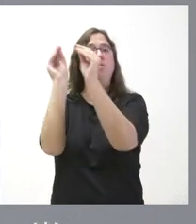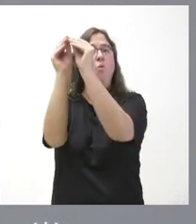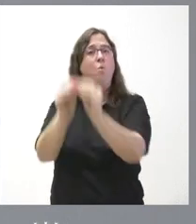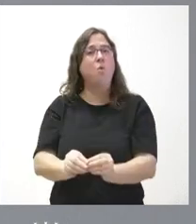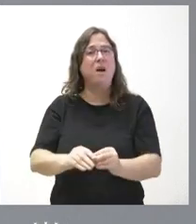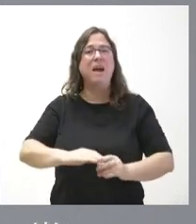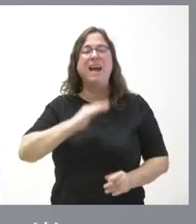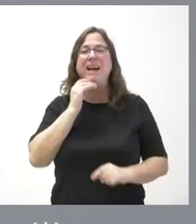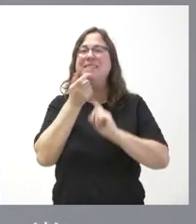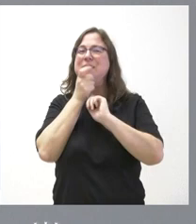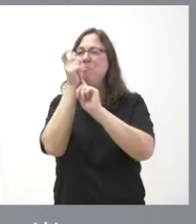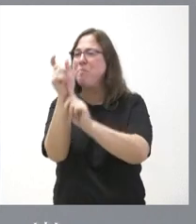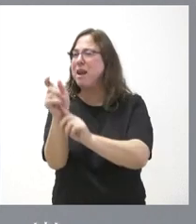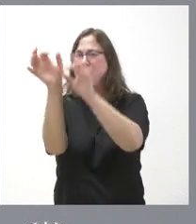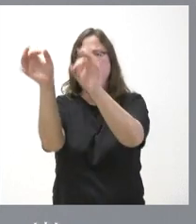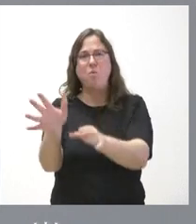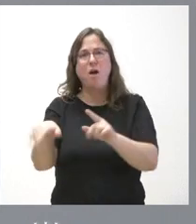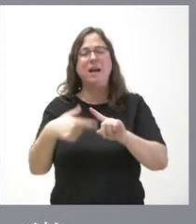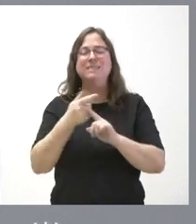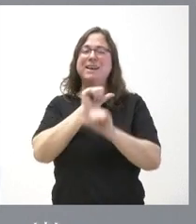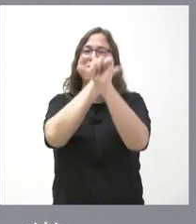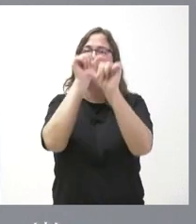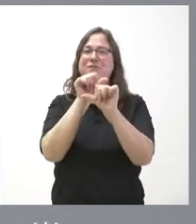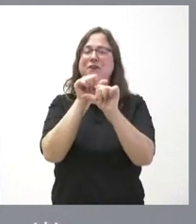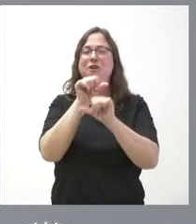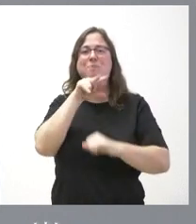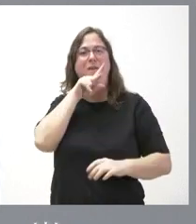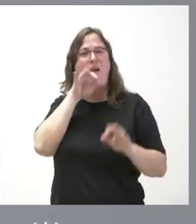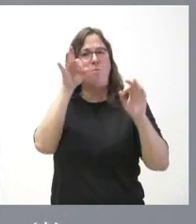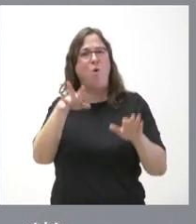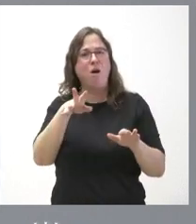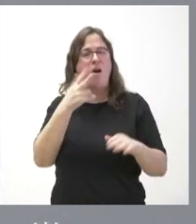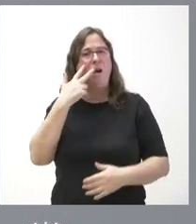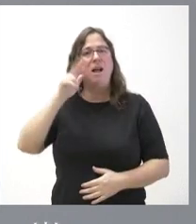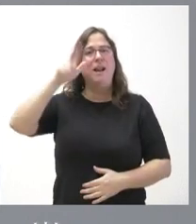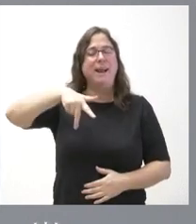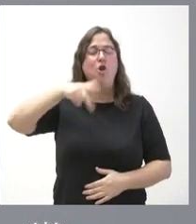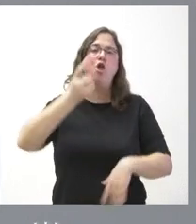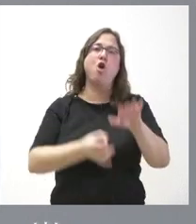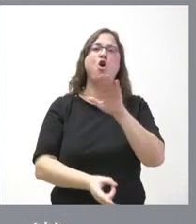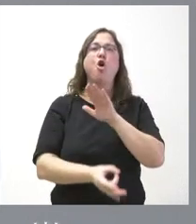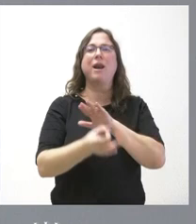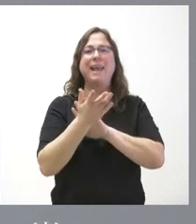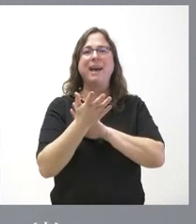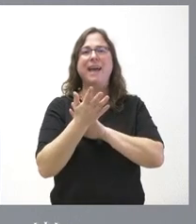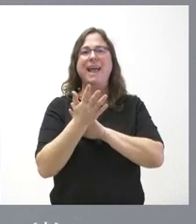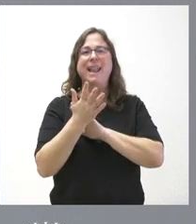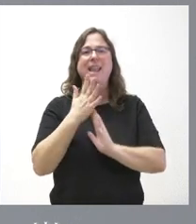en su terminología y en su dialéctica, reconociendo el origen de